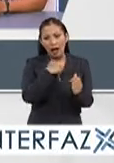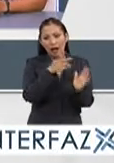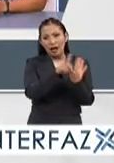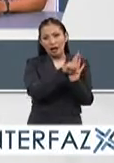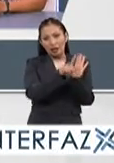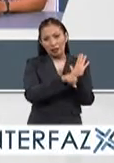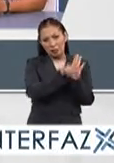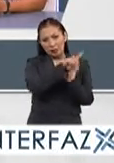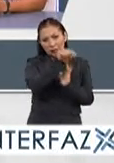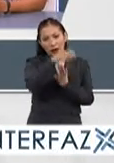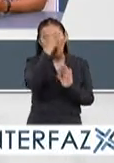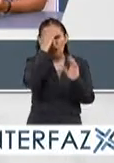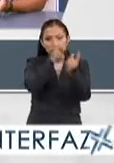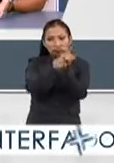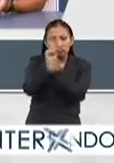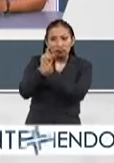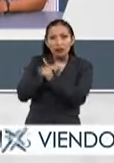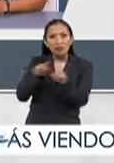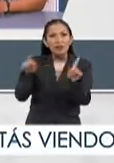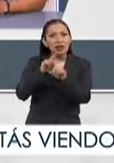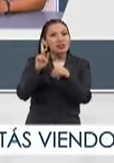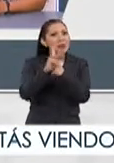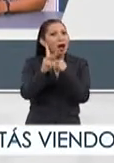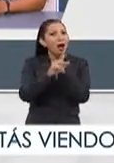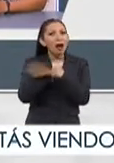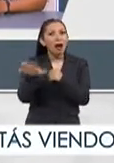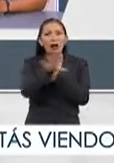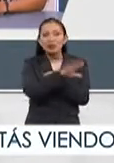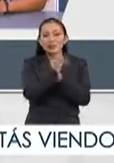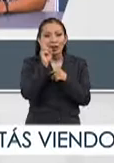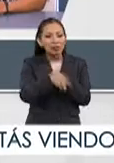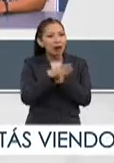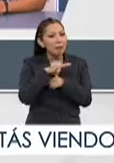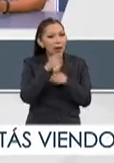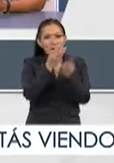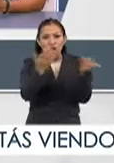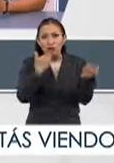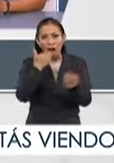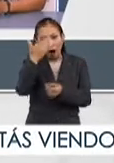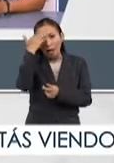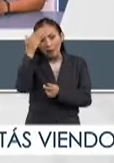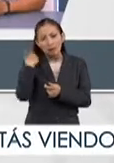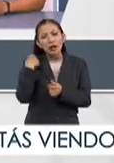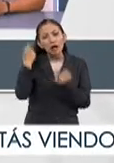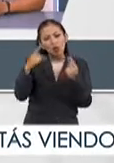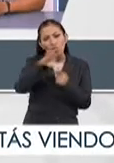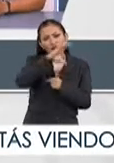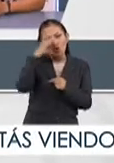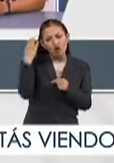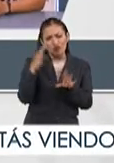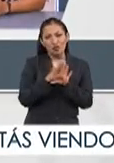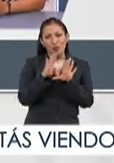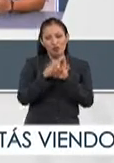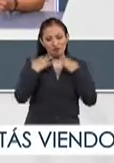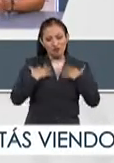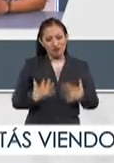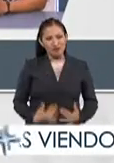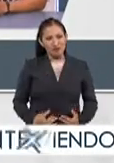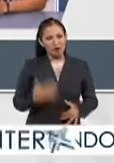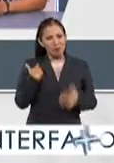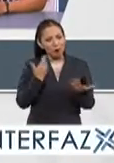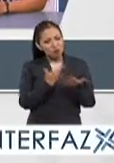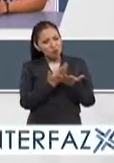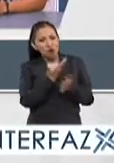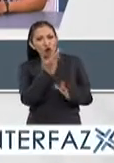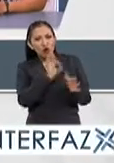en la residencia conocimos a personas de muchas partes del mundo. Realmente había muchos árabes, por lo que en algunas fotos se ve como que teníamos mucha